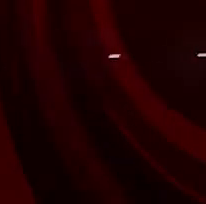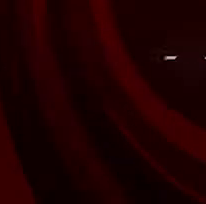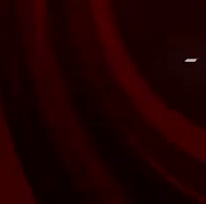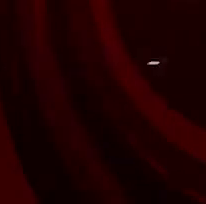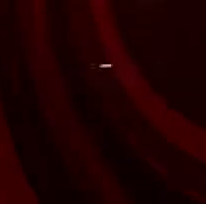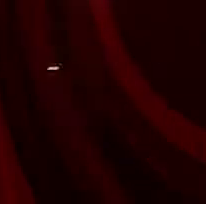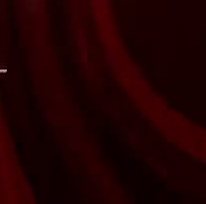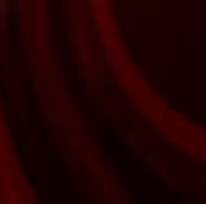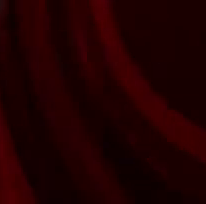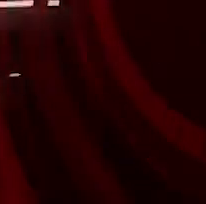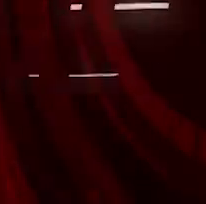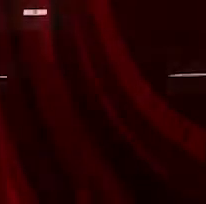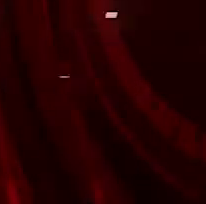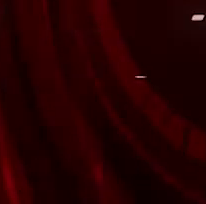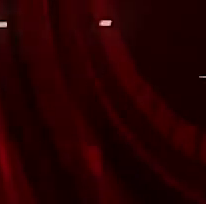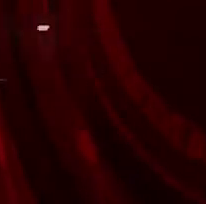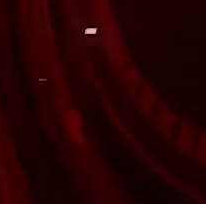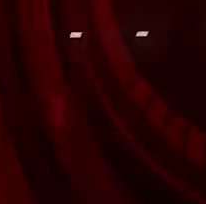857 mil 500 pesos